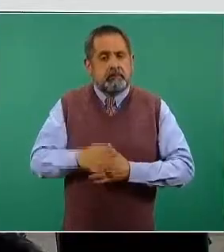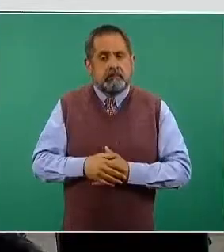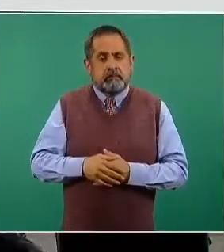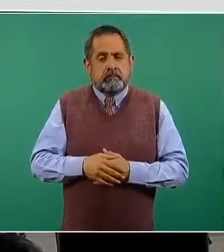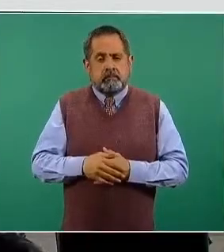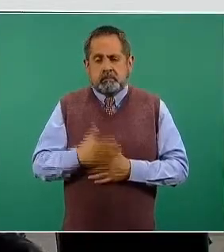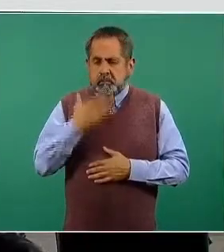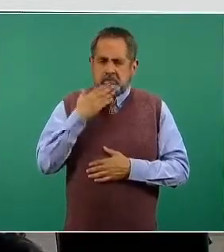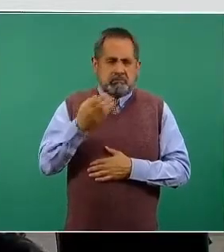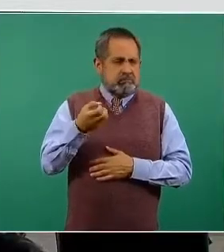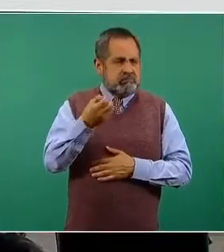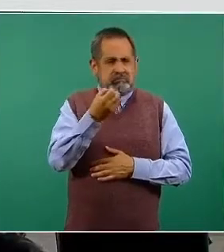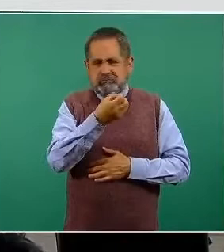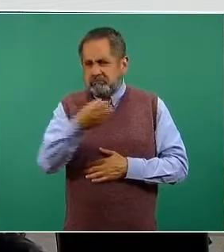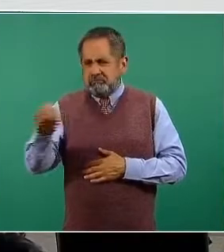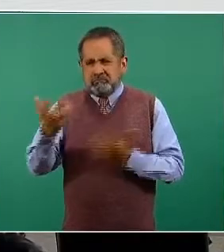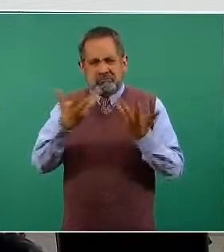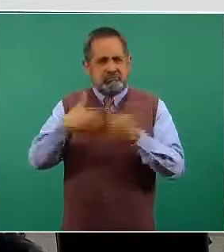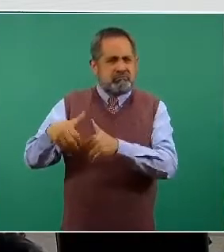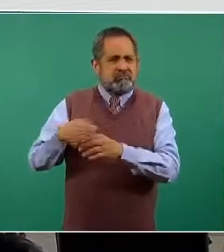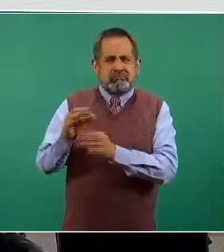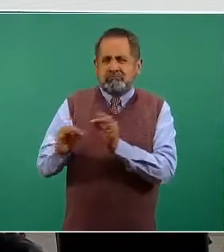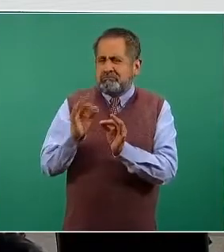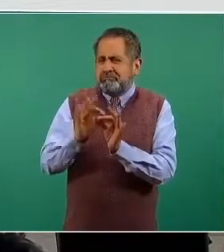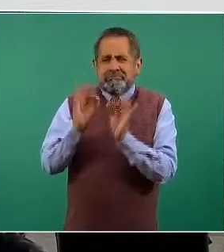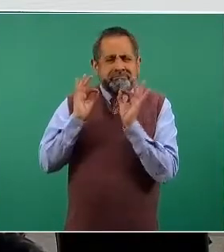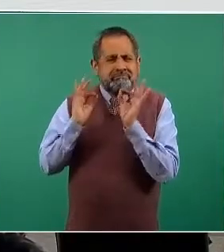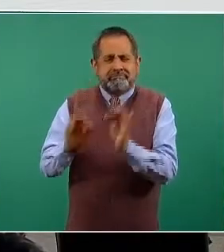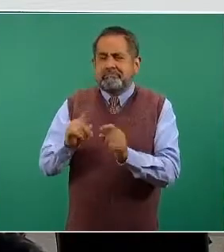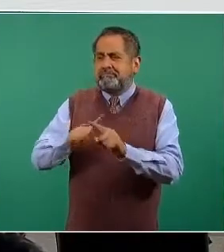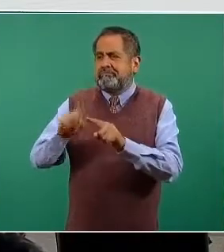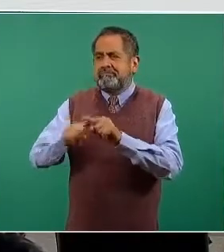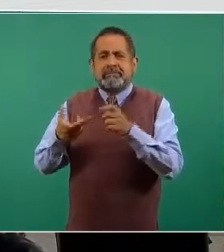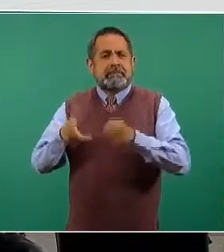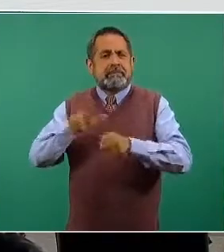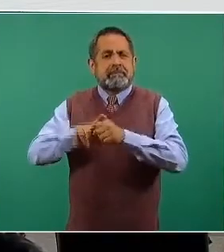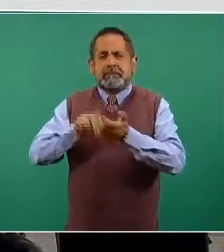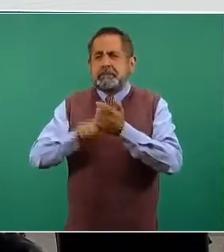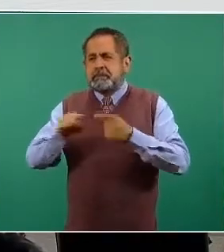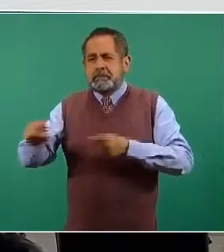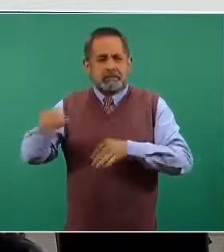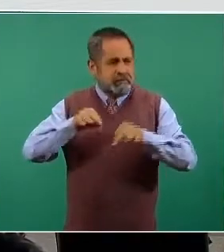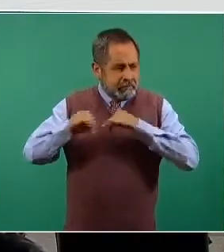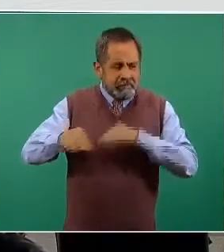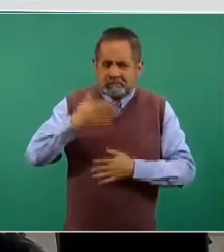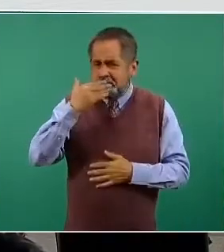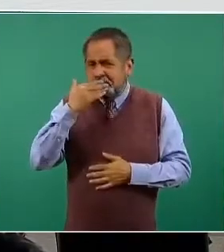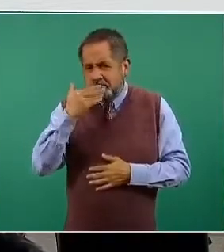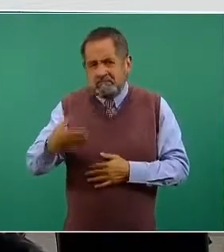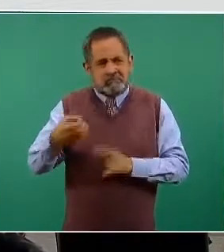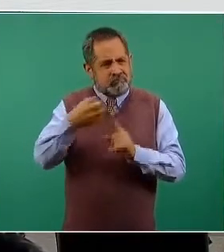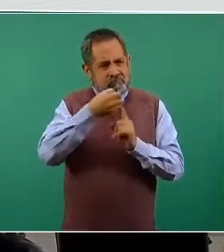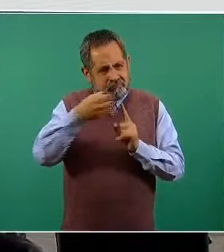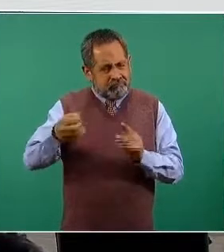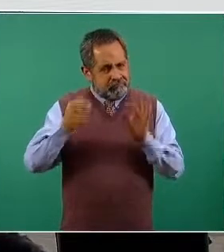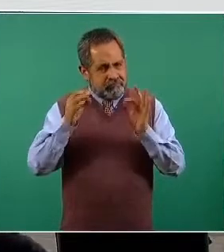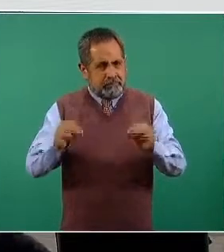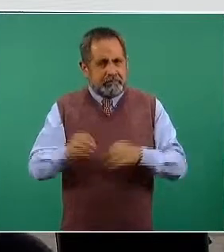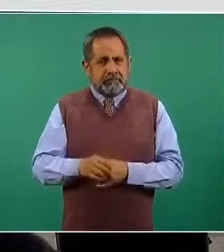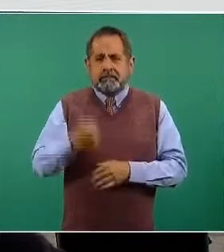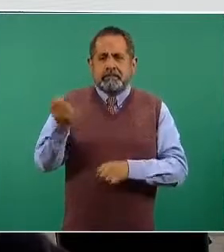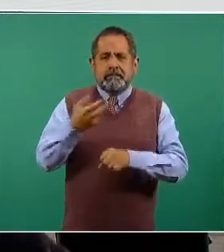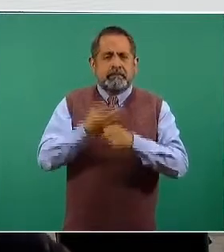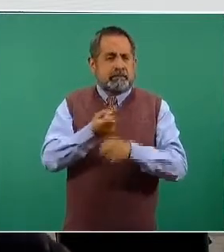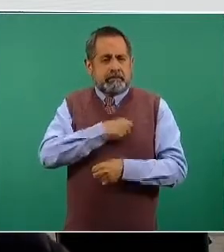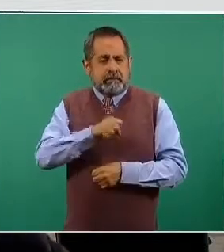una excelente coordinación entre todo el personal de las instituciones. Las instituciones de salud, tanto la Secretaría de Salud